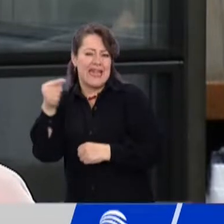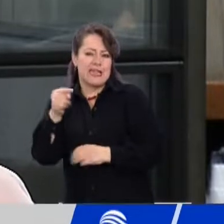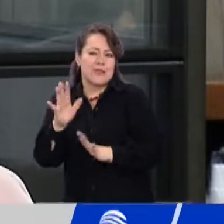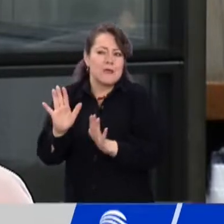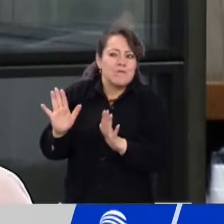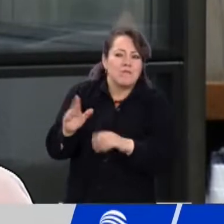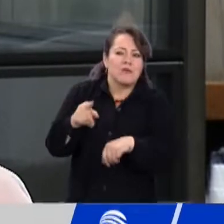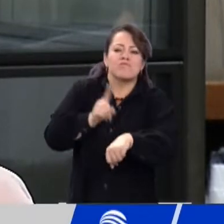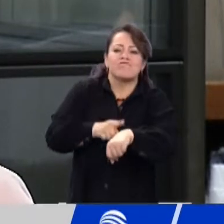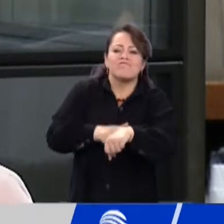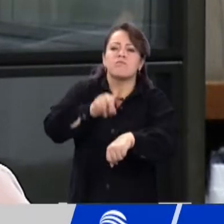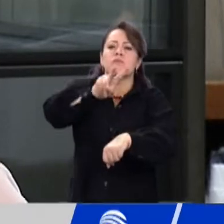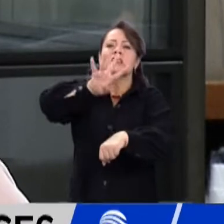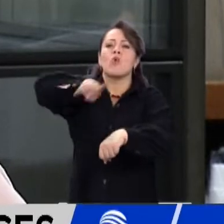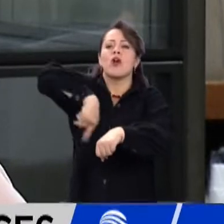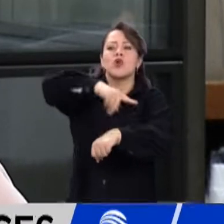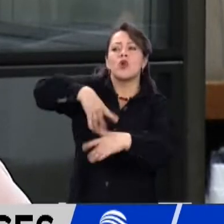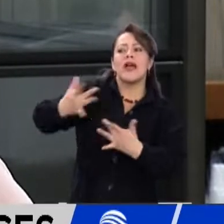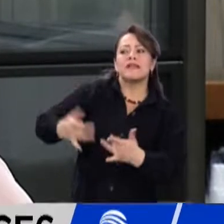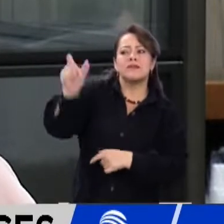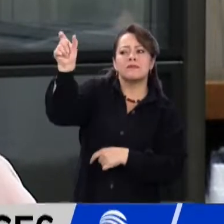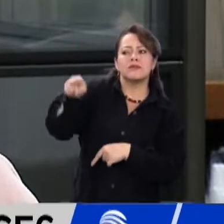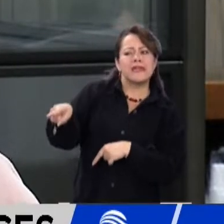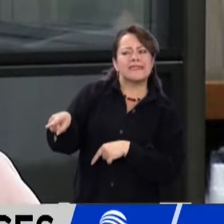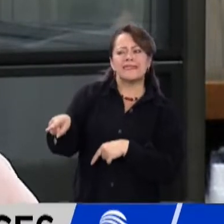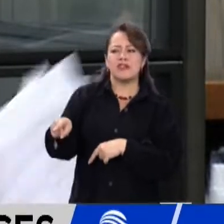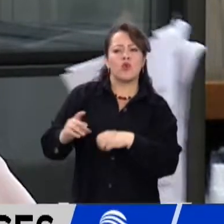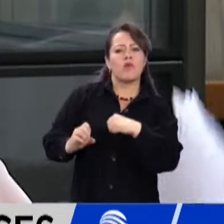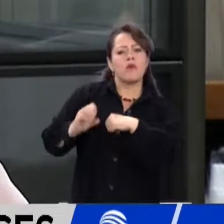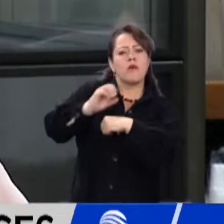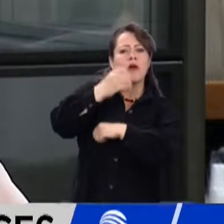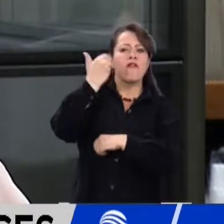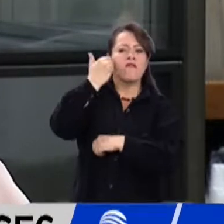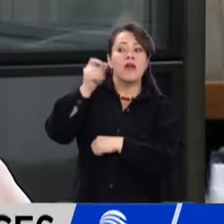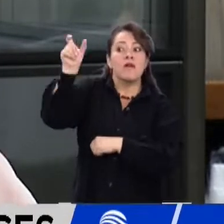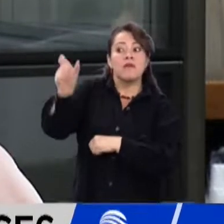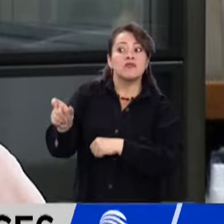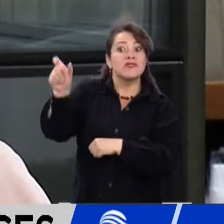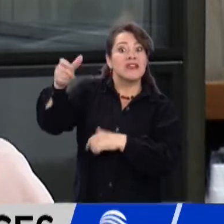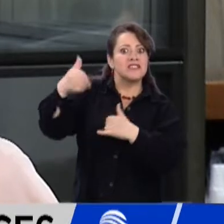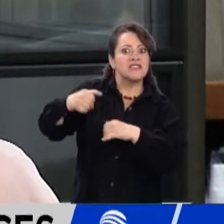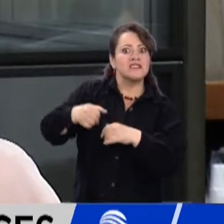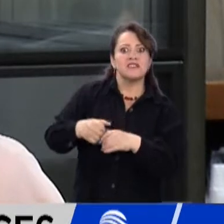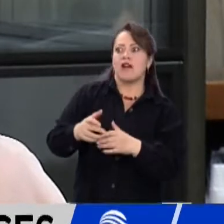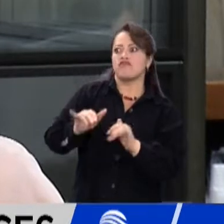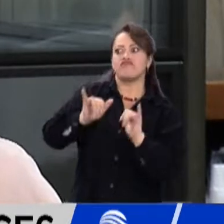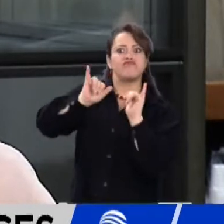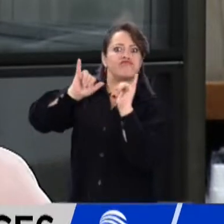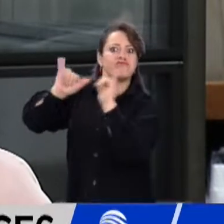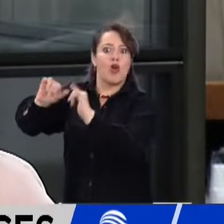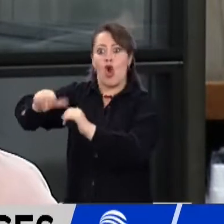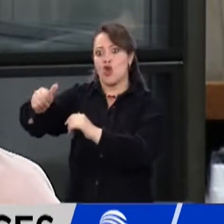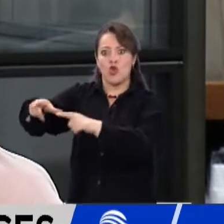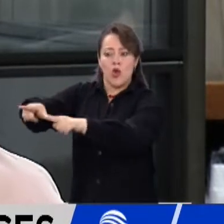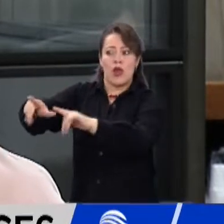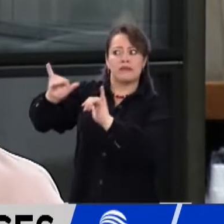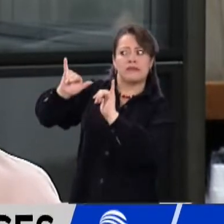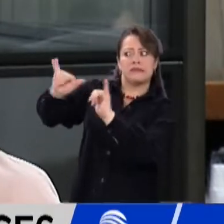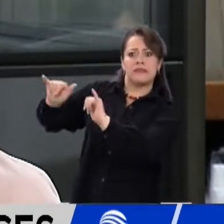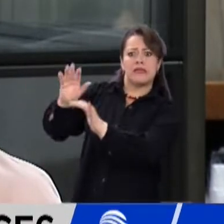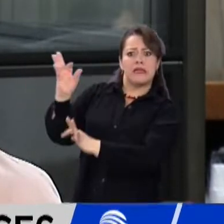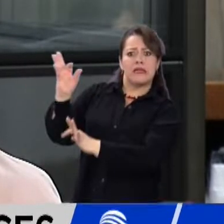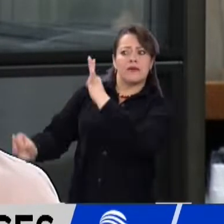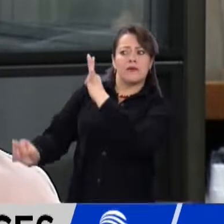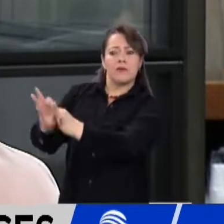como ya sabemos, unas 24 horas. Esta persona está recluida, está en una torre separada y estamos esperando a que se